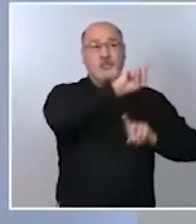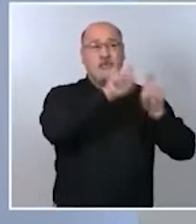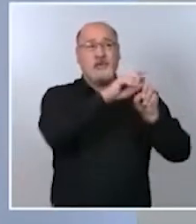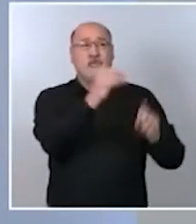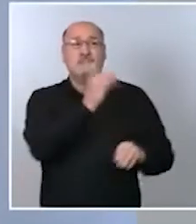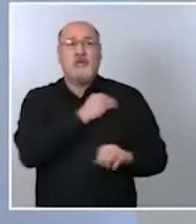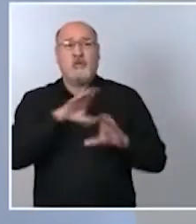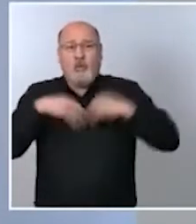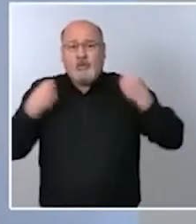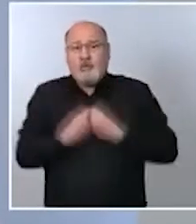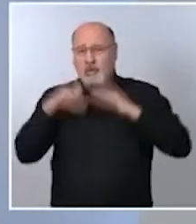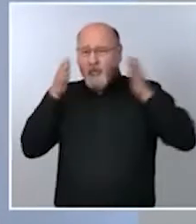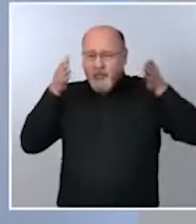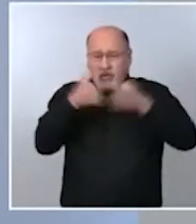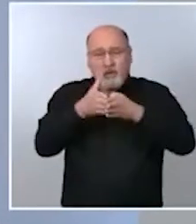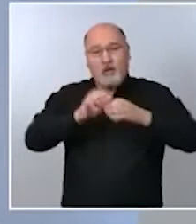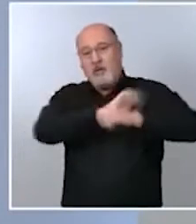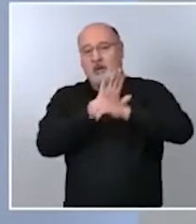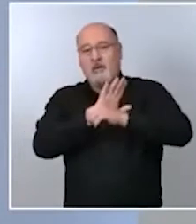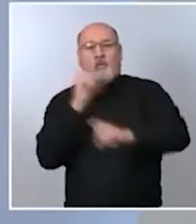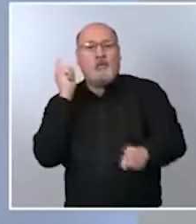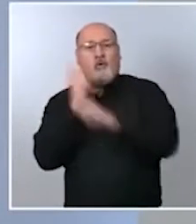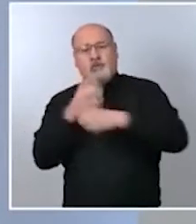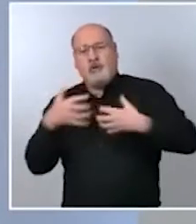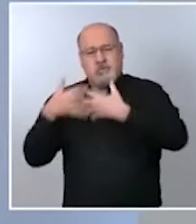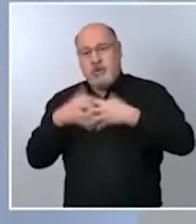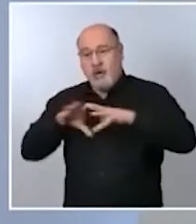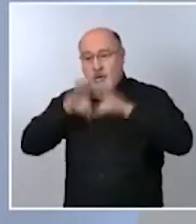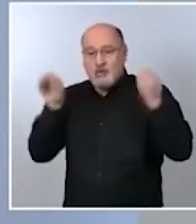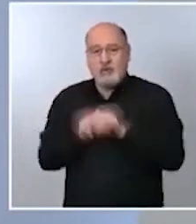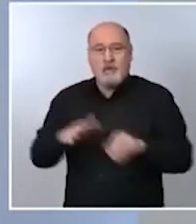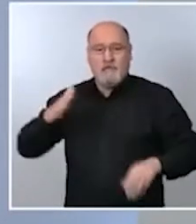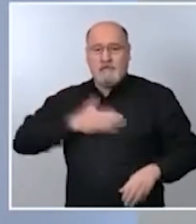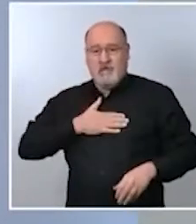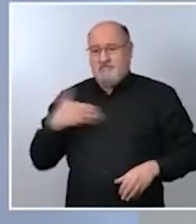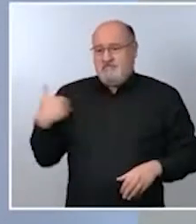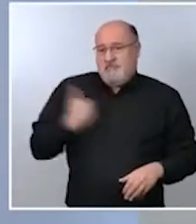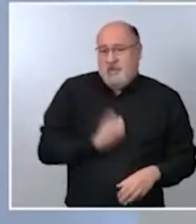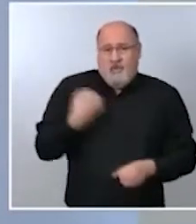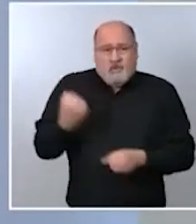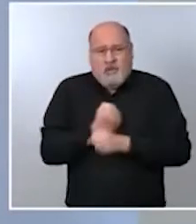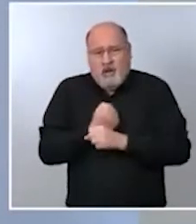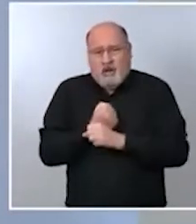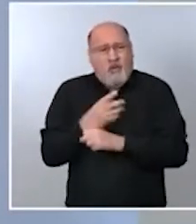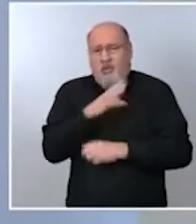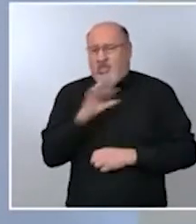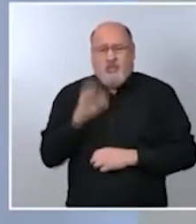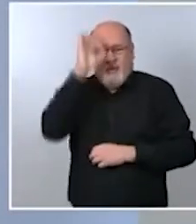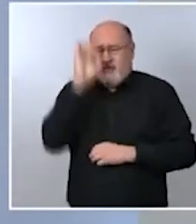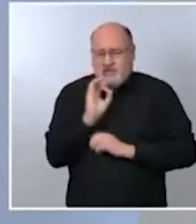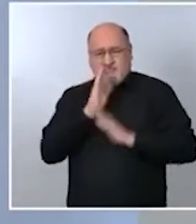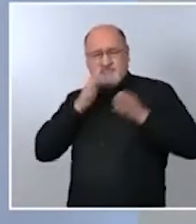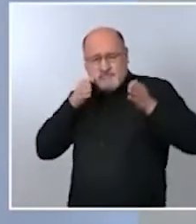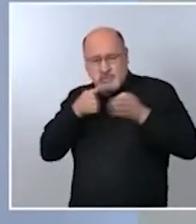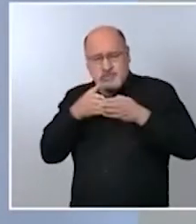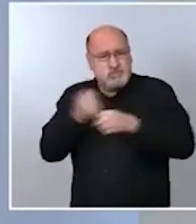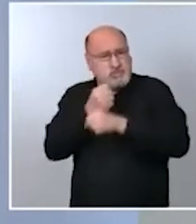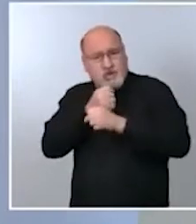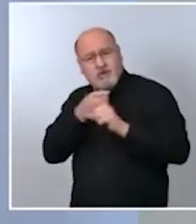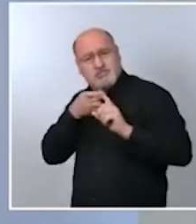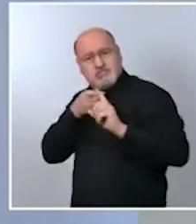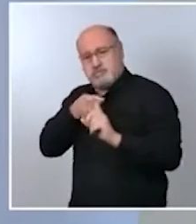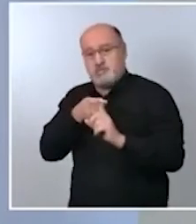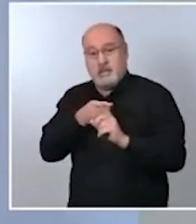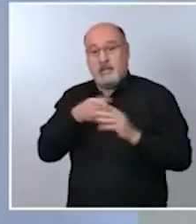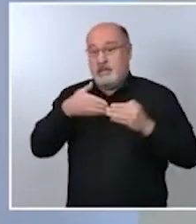combate contra el virus y en hacer mi trabajo no sé si esto genera o no genera me da igual ningún tipo de ventaja estoy centrado en hacer mi trabajo en unas semanas que le